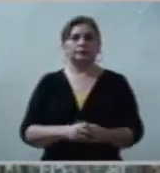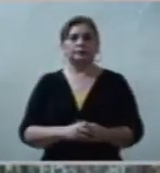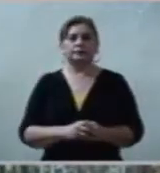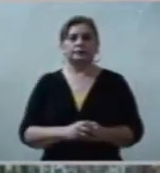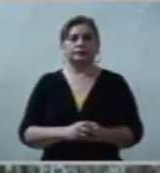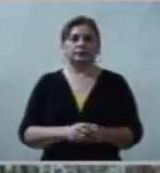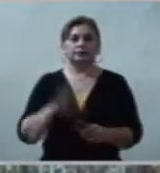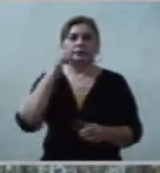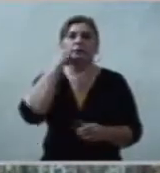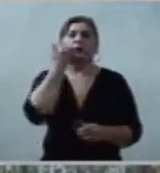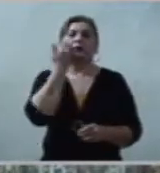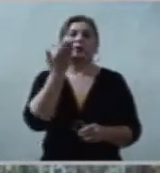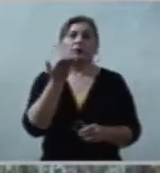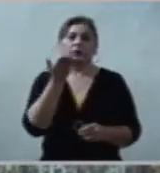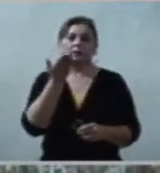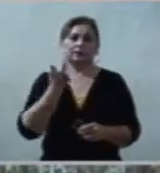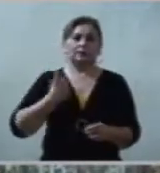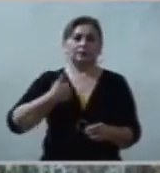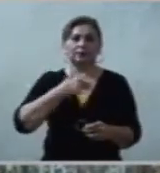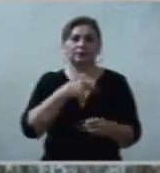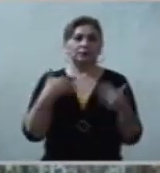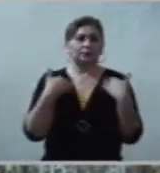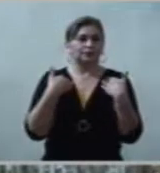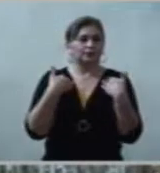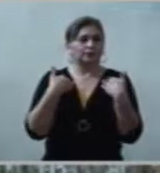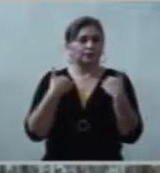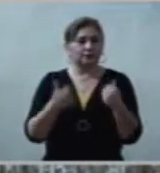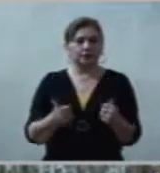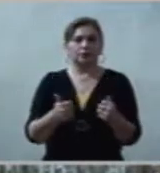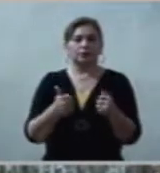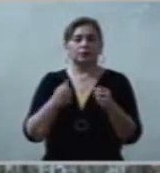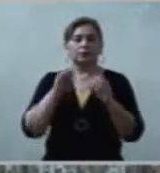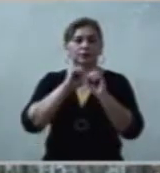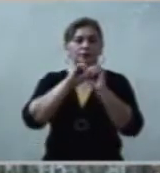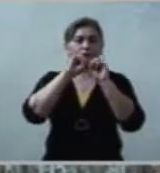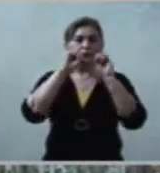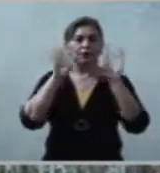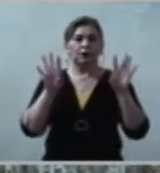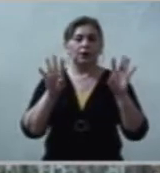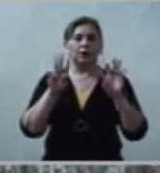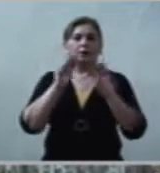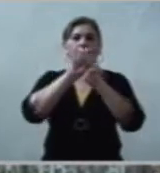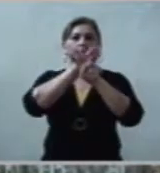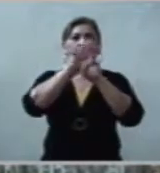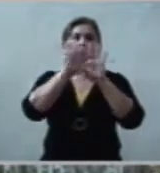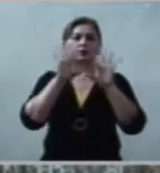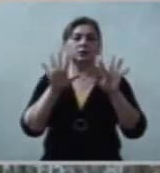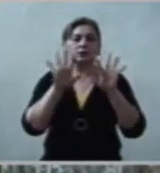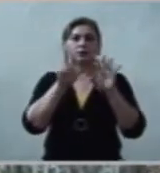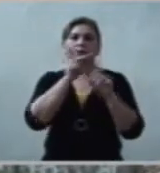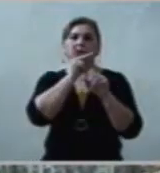llevar a contemplar el misterio de Cristo.